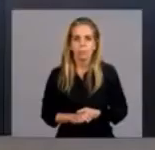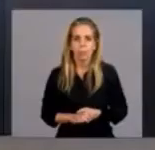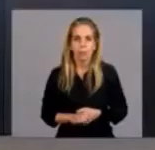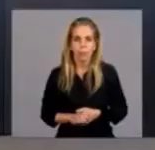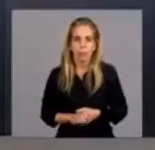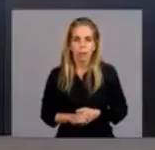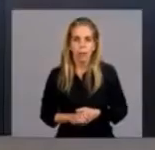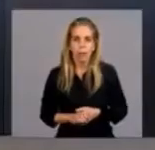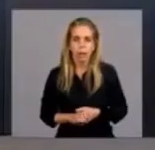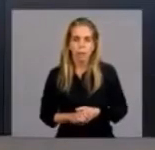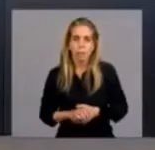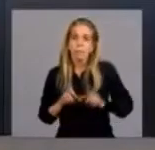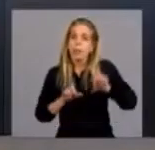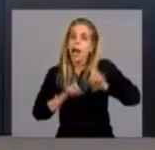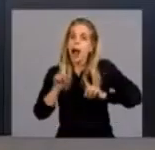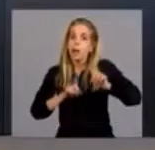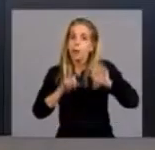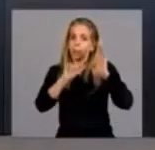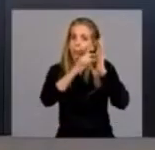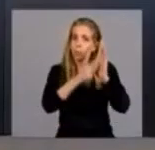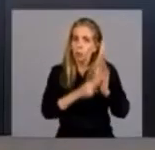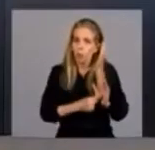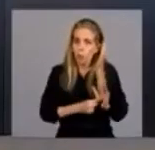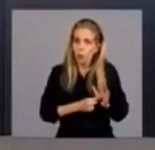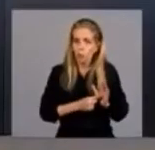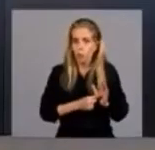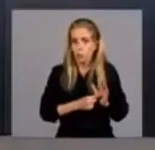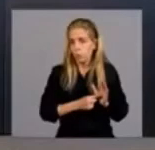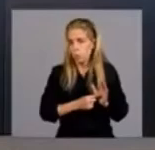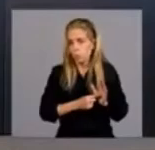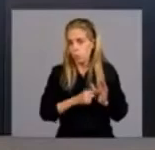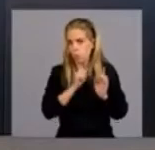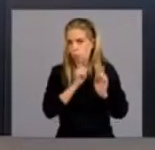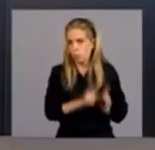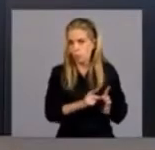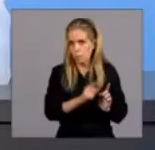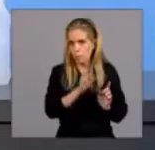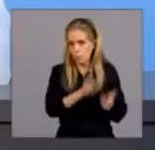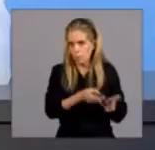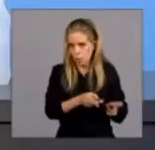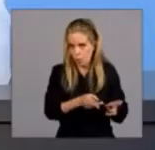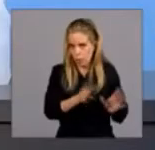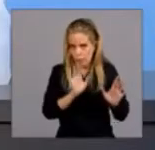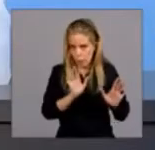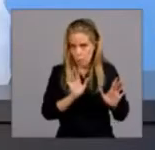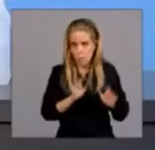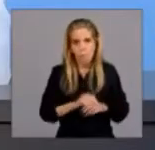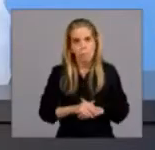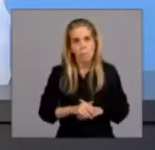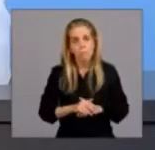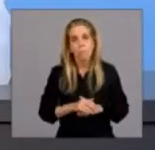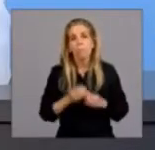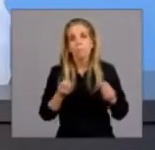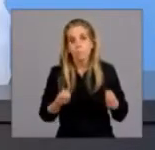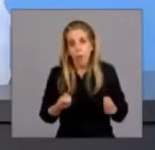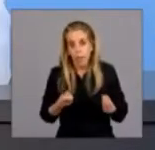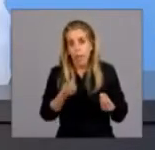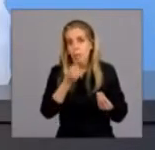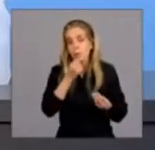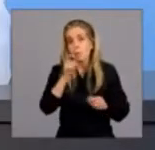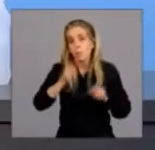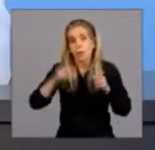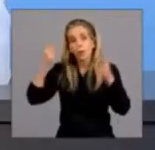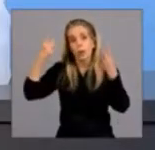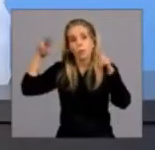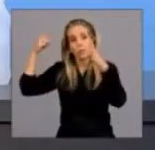Hay algunas restricciones que vamos a mantener. Por lo pronto, el ingreso de extranjeros,